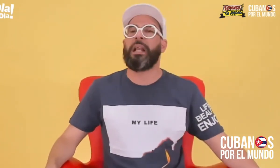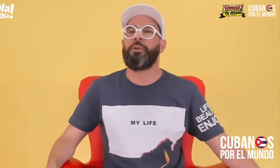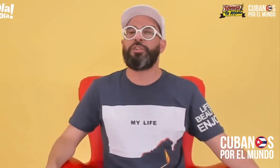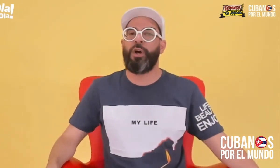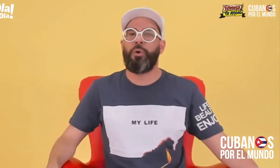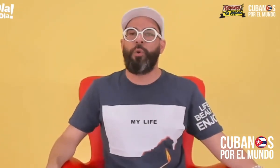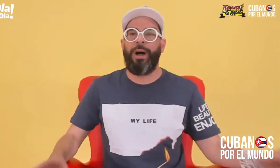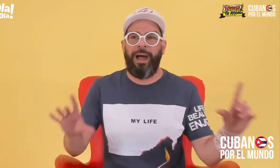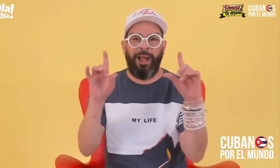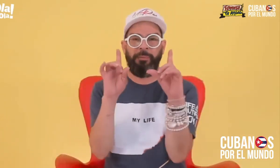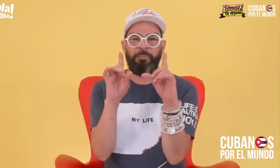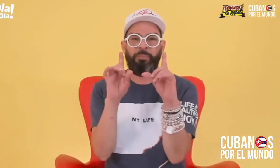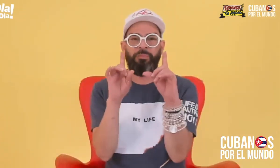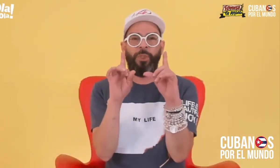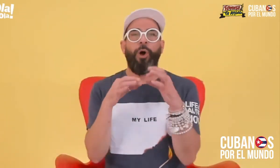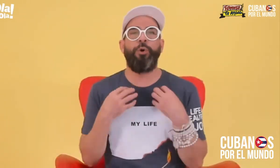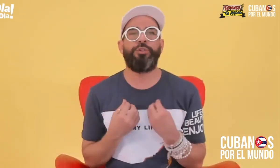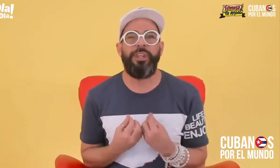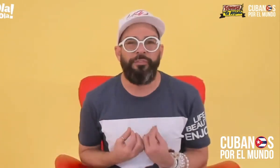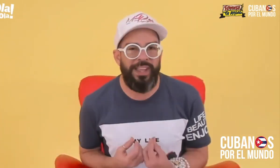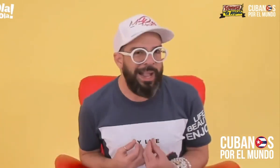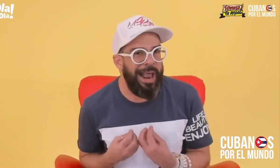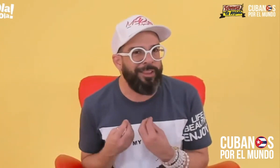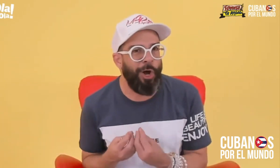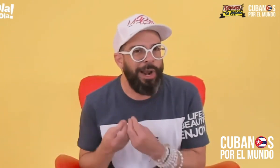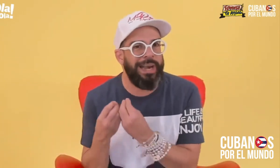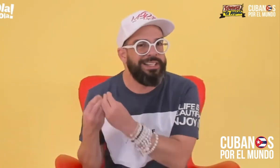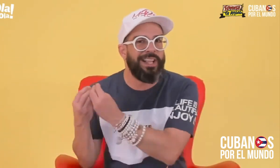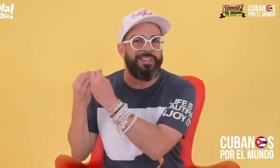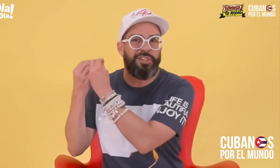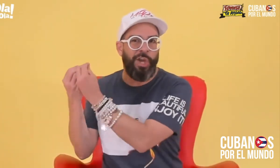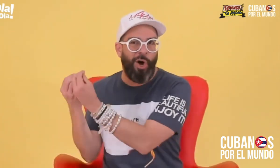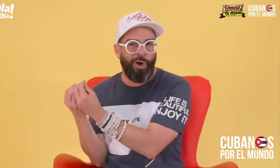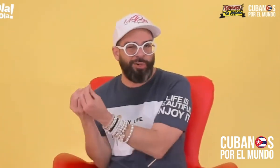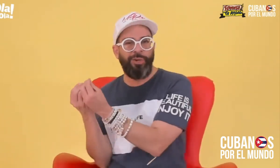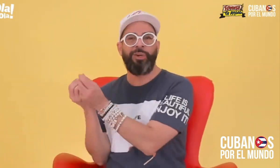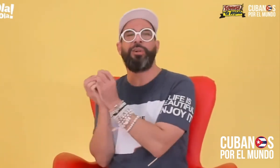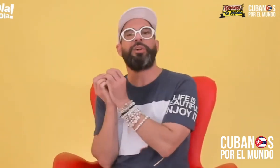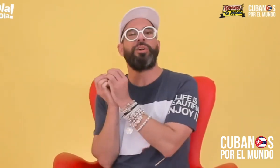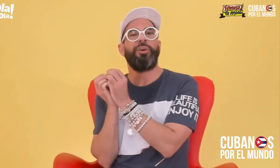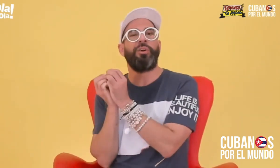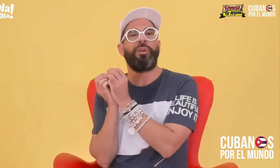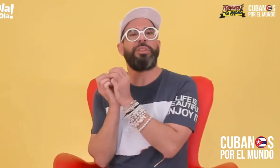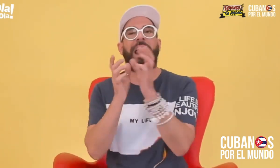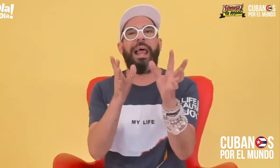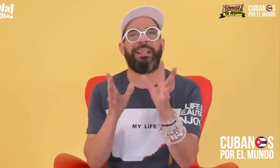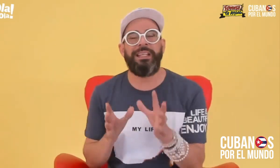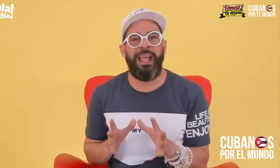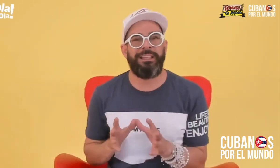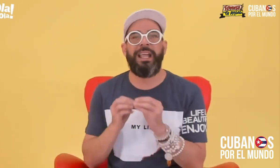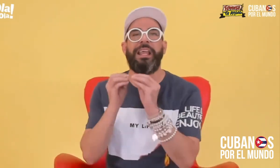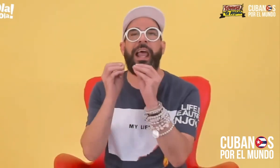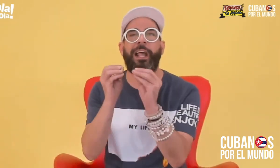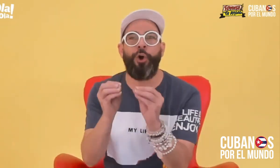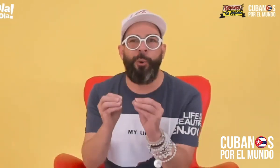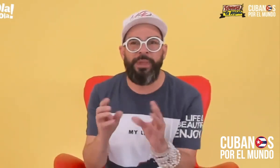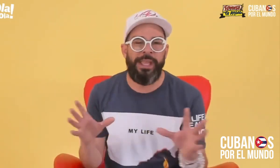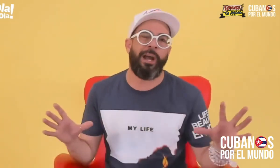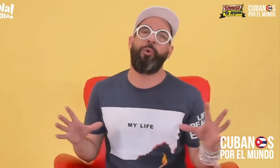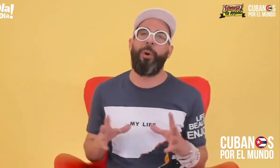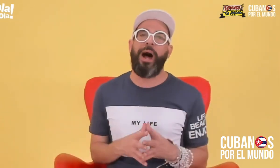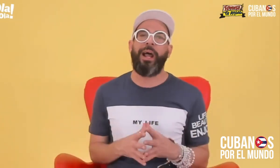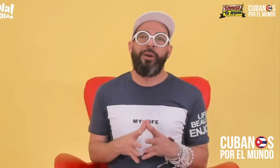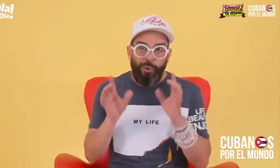nacional de la televisión cubana, justifica la dolarización de las tiendas y de la